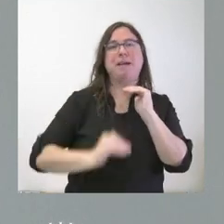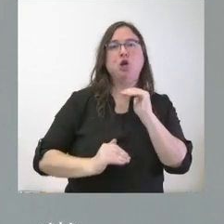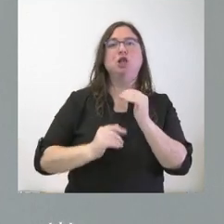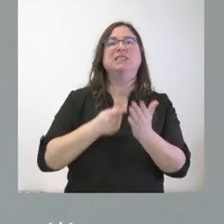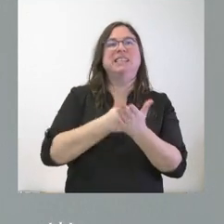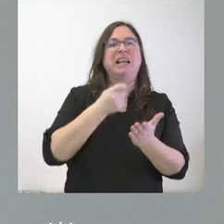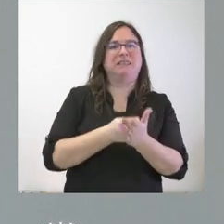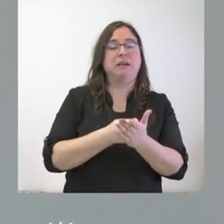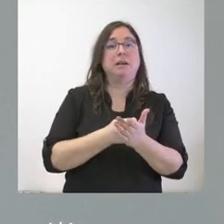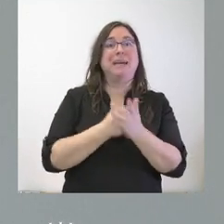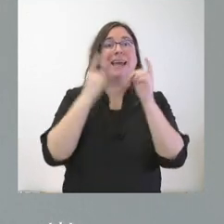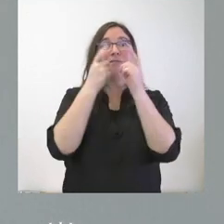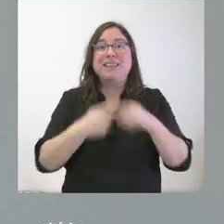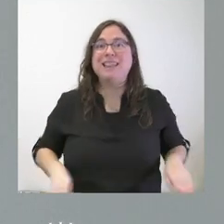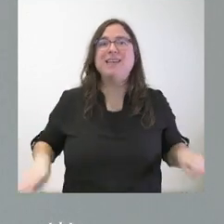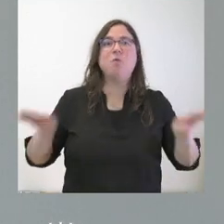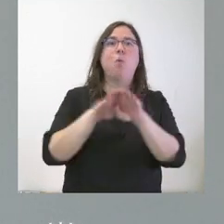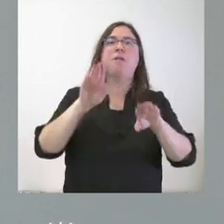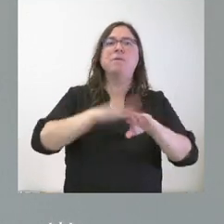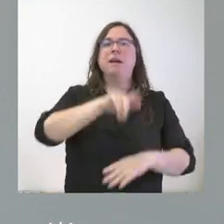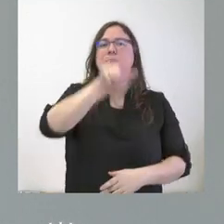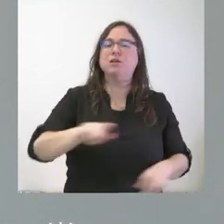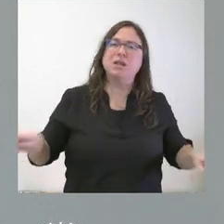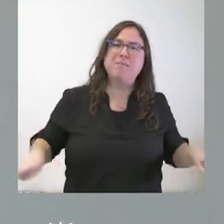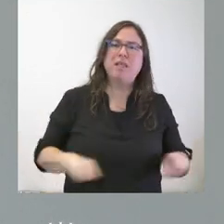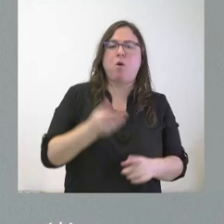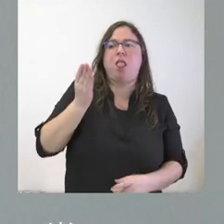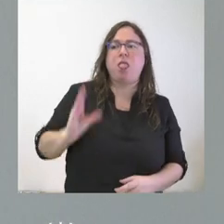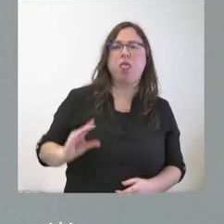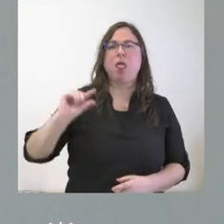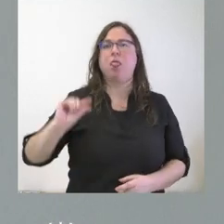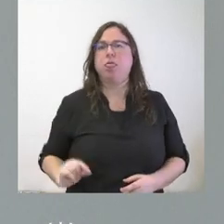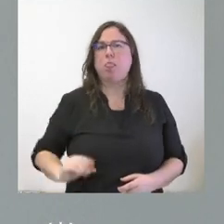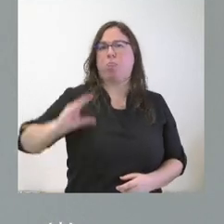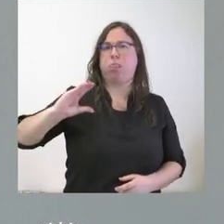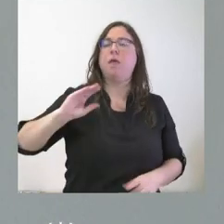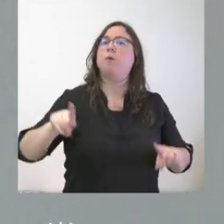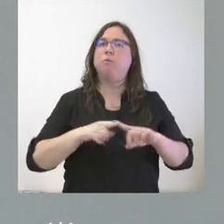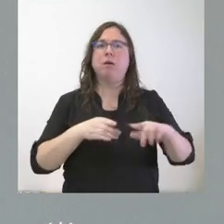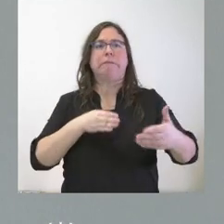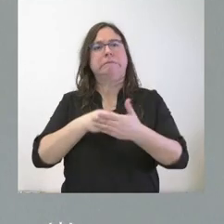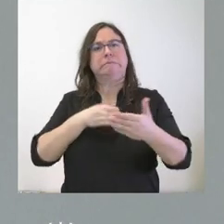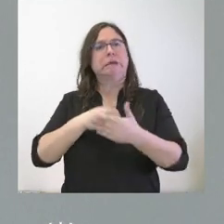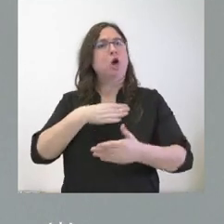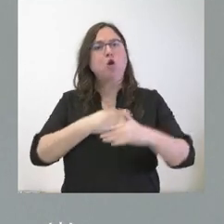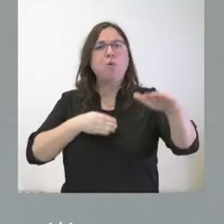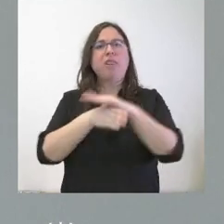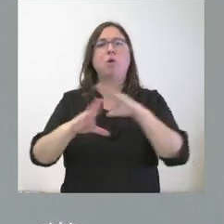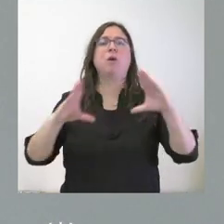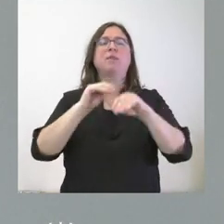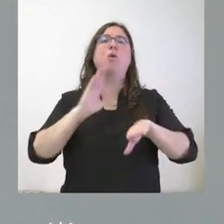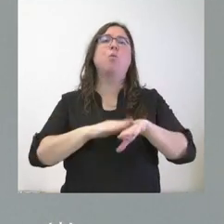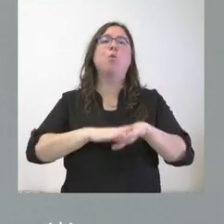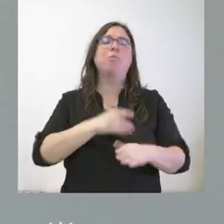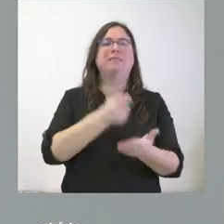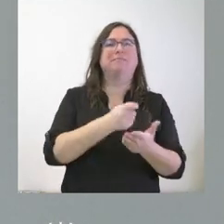esfuerzo de la igualdad para que ninguna persona, sea cual sea su nivel de renta, pues pueda no tener acceso a unos estudios universitarios por esa